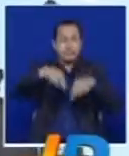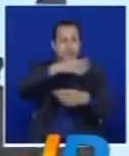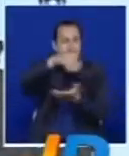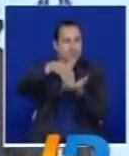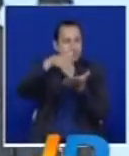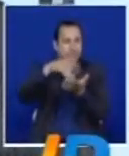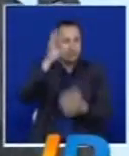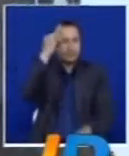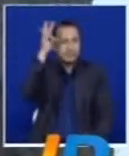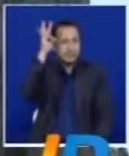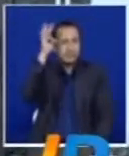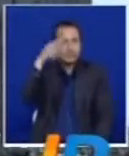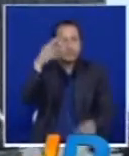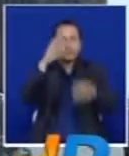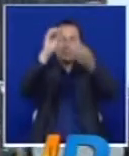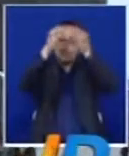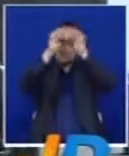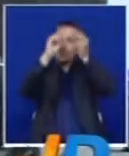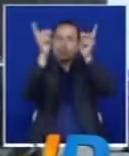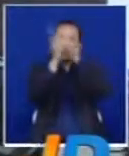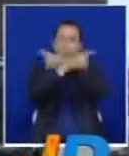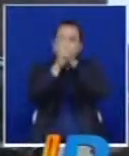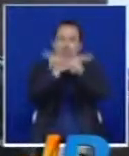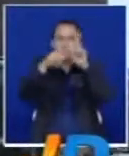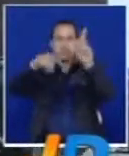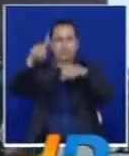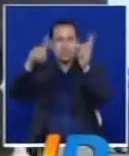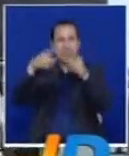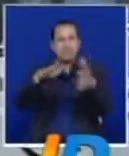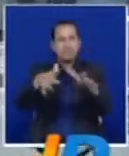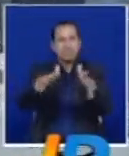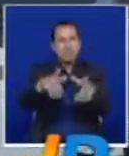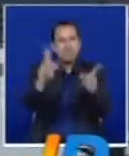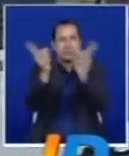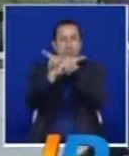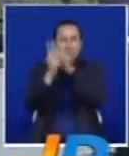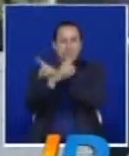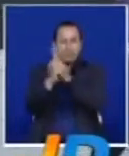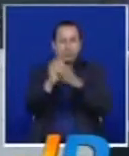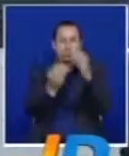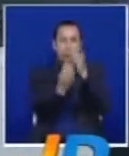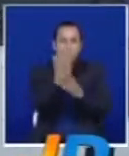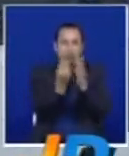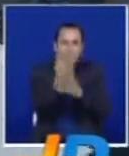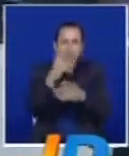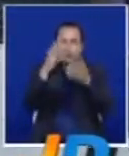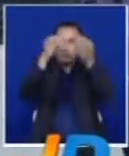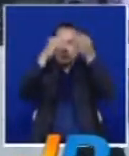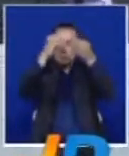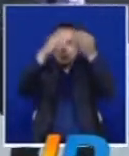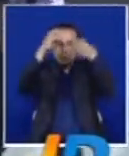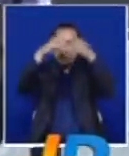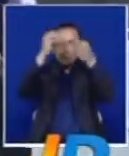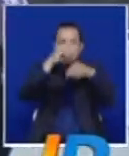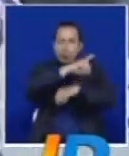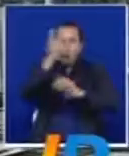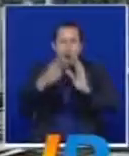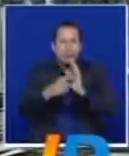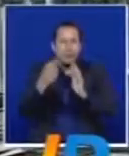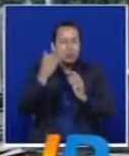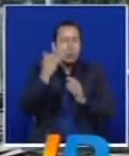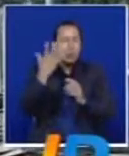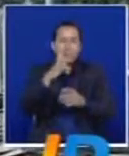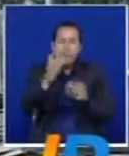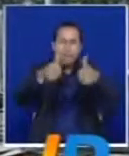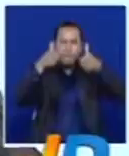se están reponiendo 30 cámaras que presentaban daños y fallas en el sistema. Se espera que la instalación total esté lista para inicios del próximo mes.